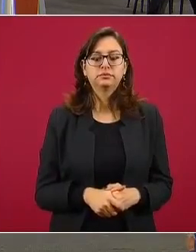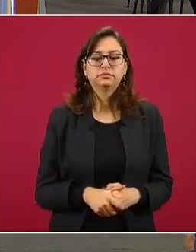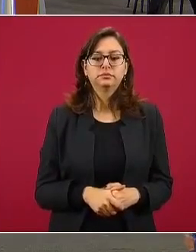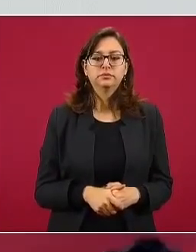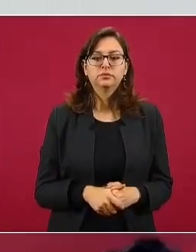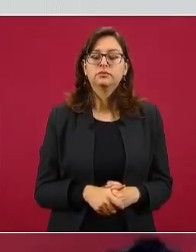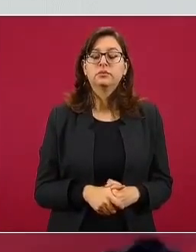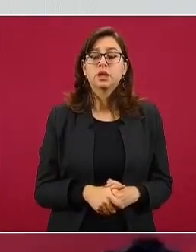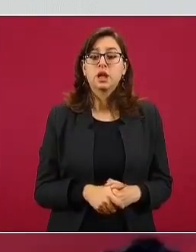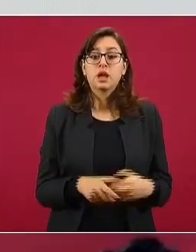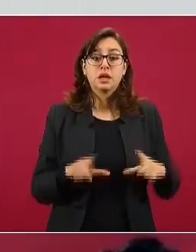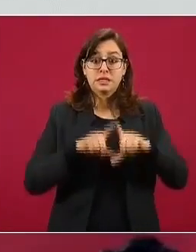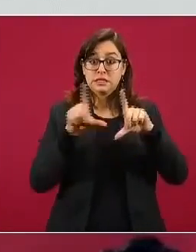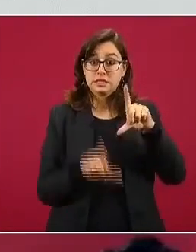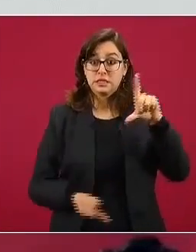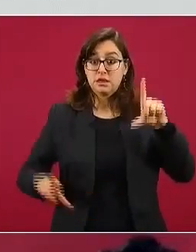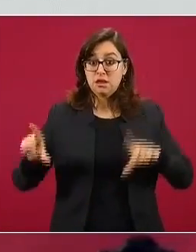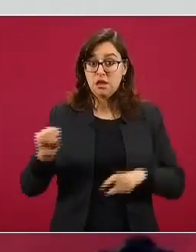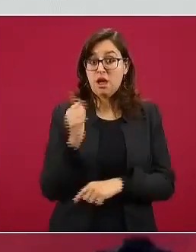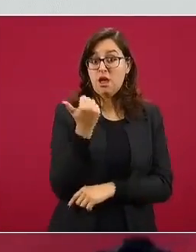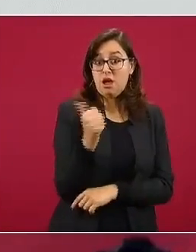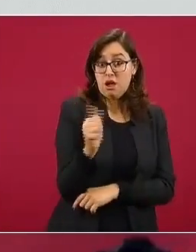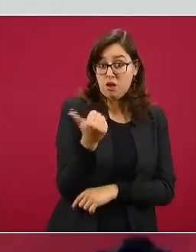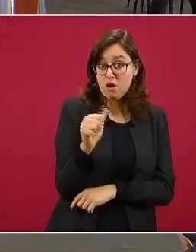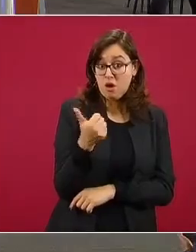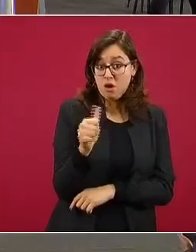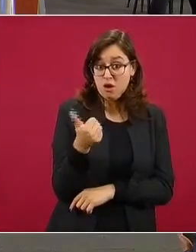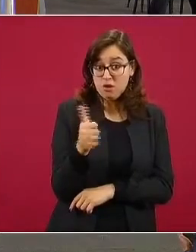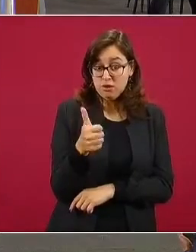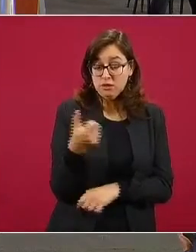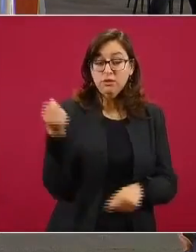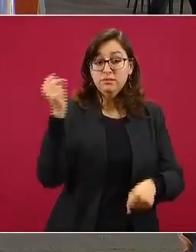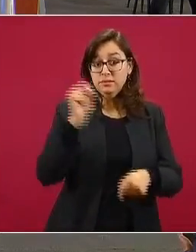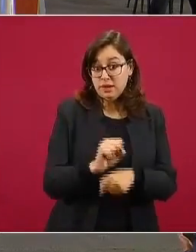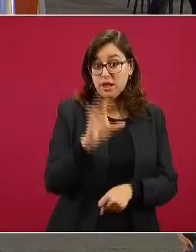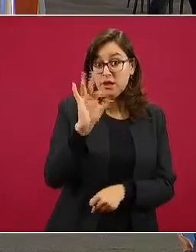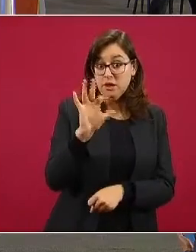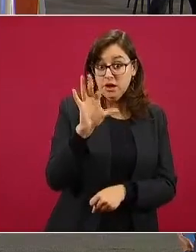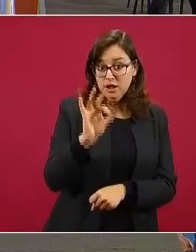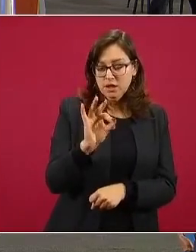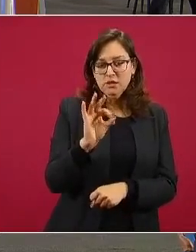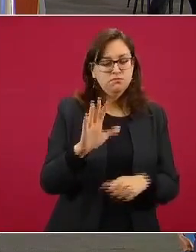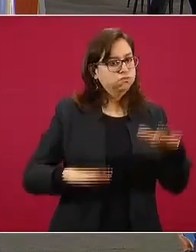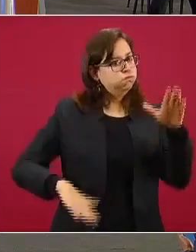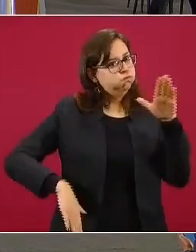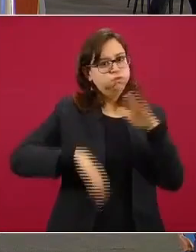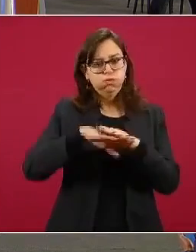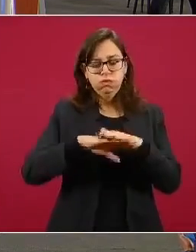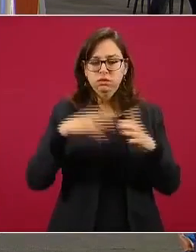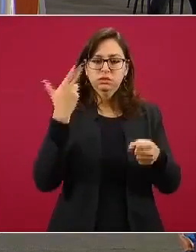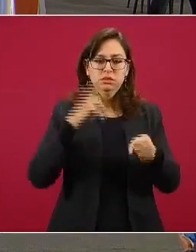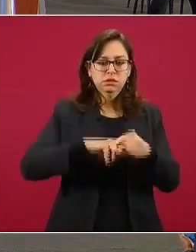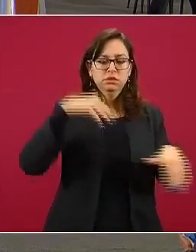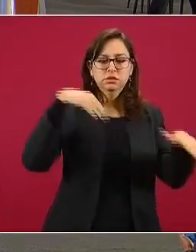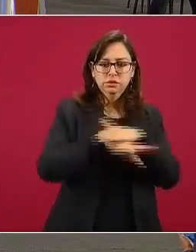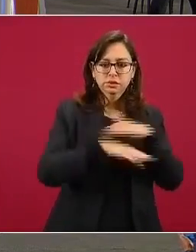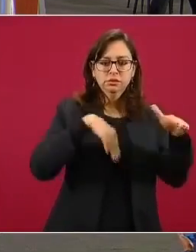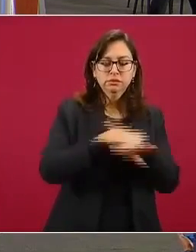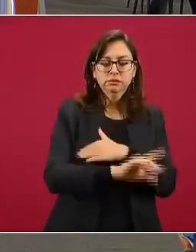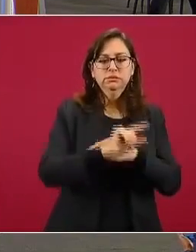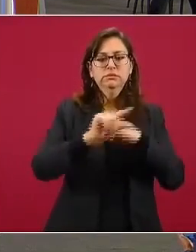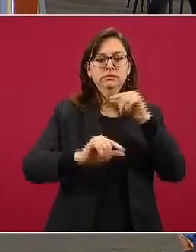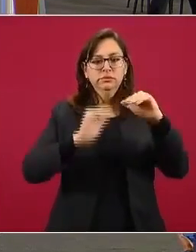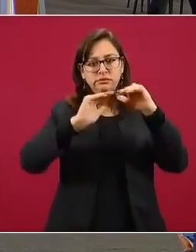al inicio de la primera semana de agosto, que es precisamente la semana 40 del año con el punto máximo, posteriormente tuvimos un